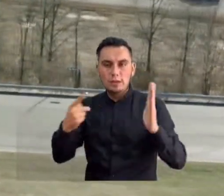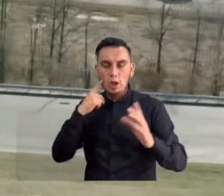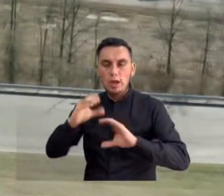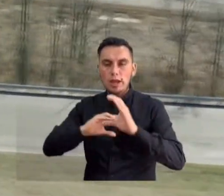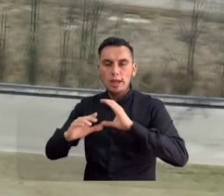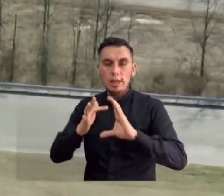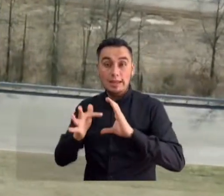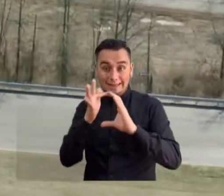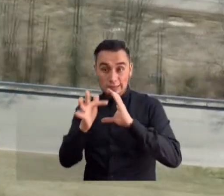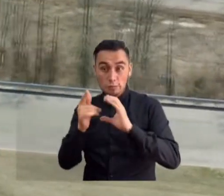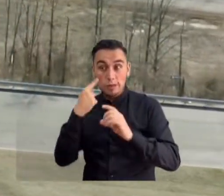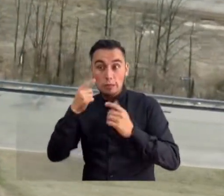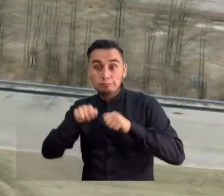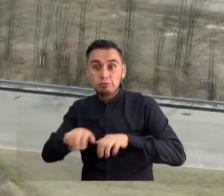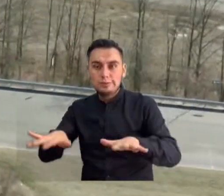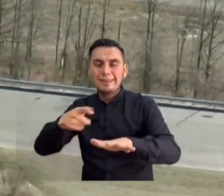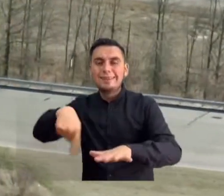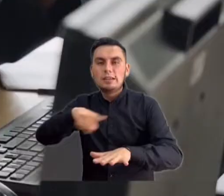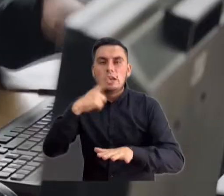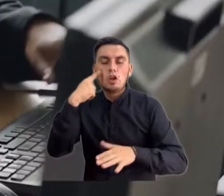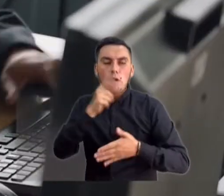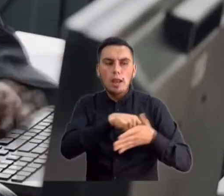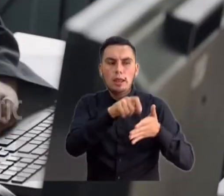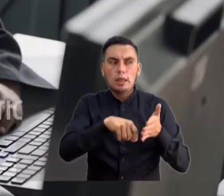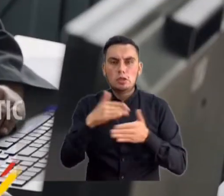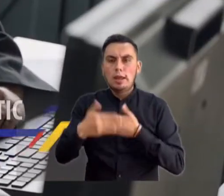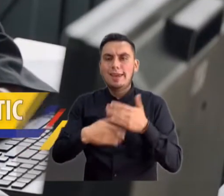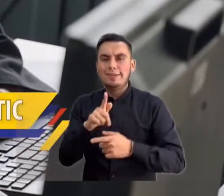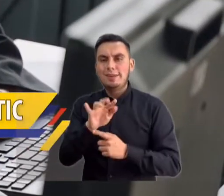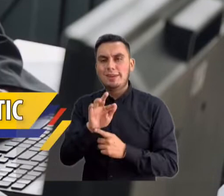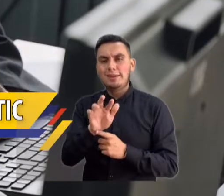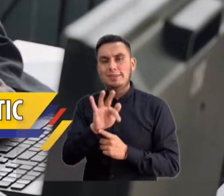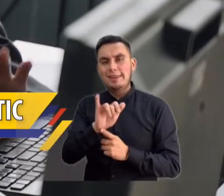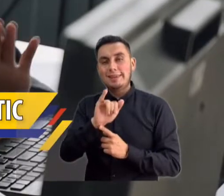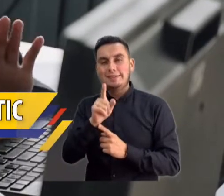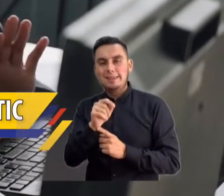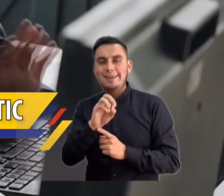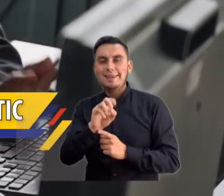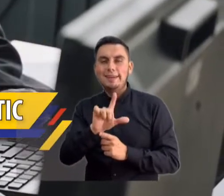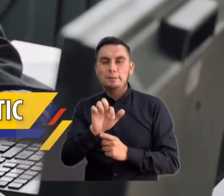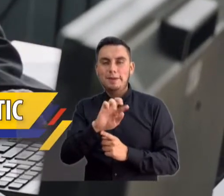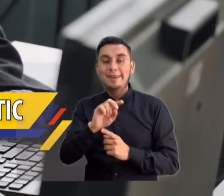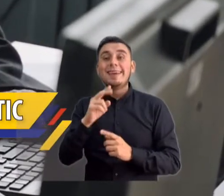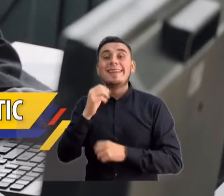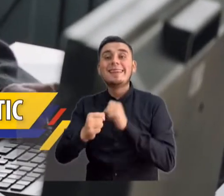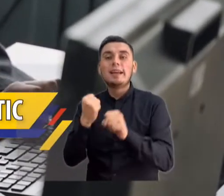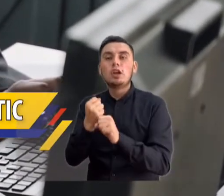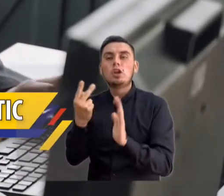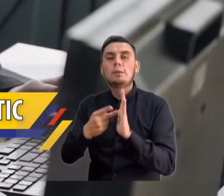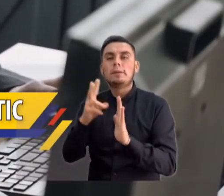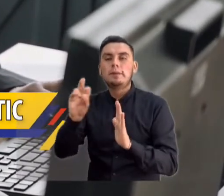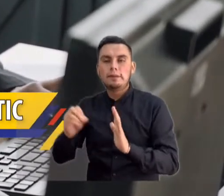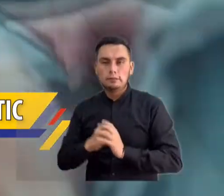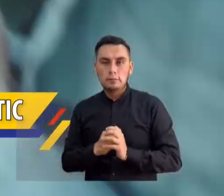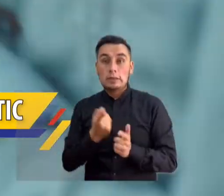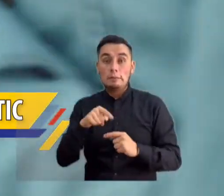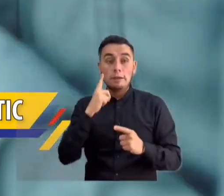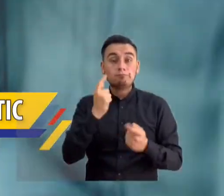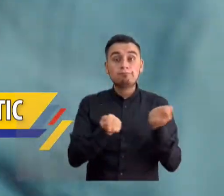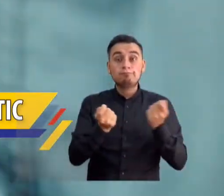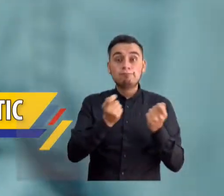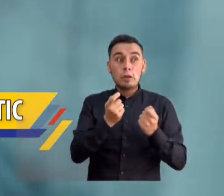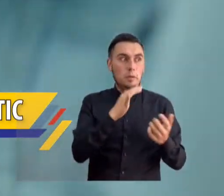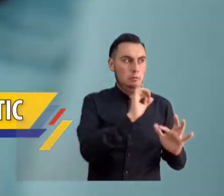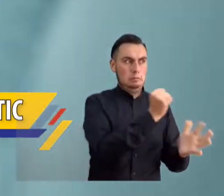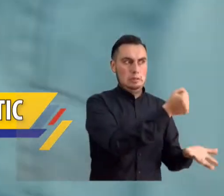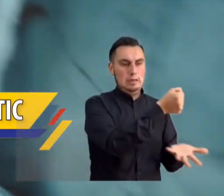y las Telecomunicaciones, en el trámite de la licitación FTIC LP 038 del 2020, así como en el